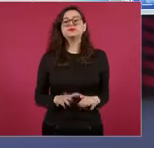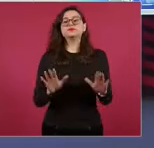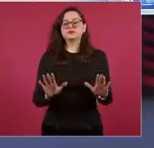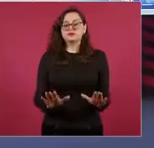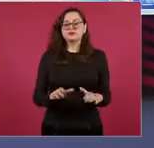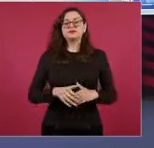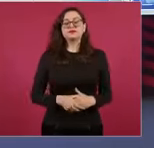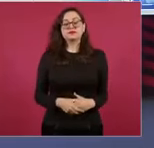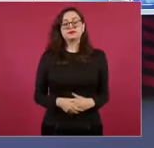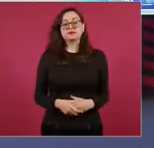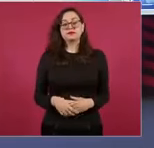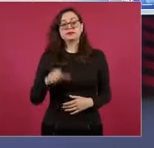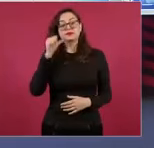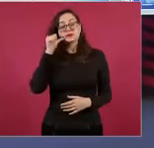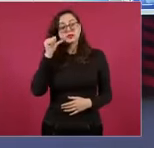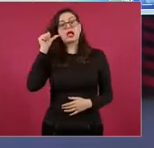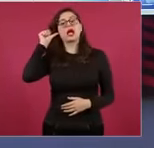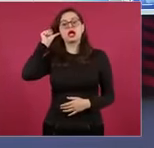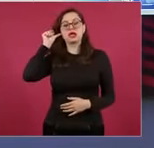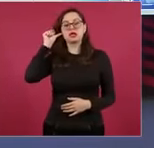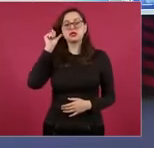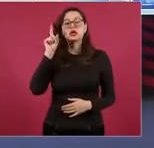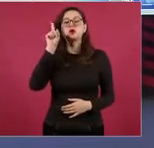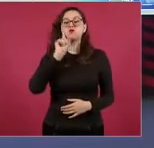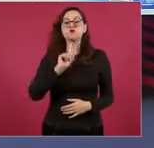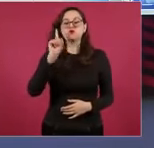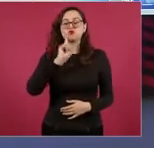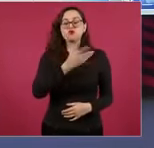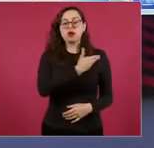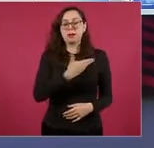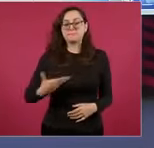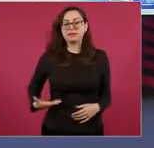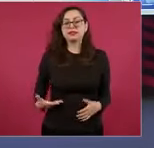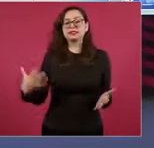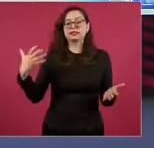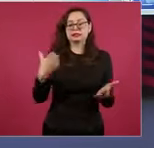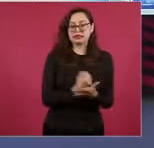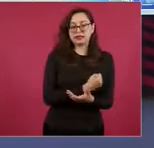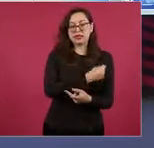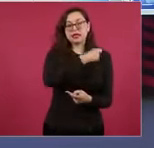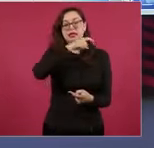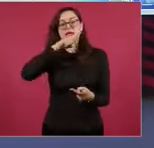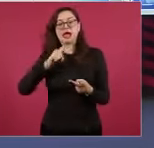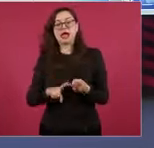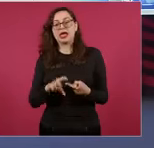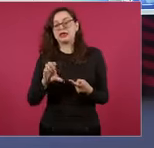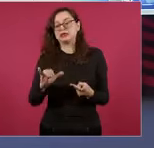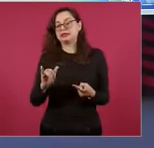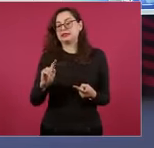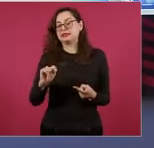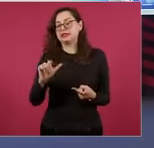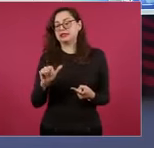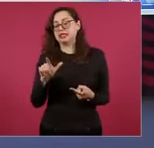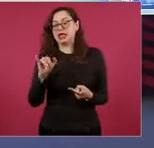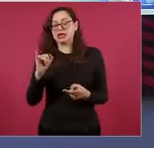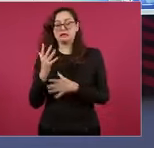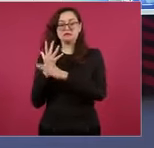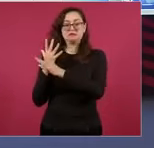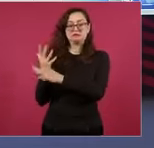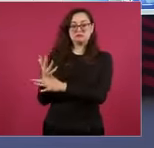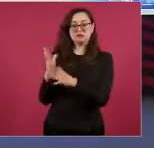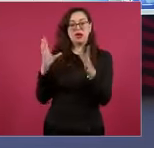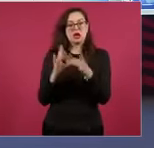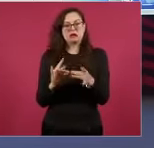apenas ayer la Presidenta Electa y Citlaly hablaban de este tema de manera sumamente clara. Lo vamos